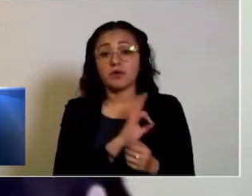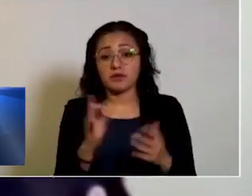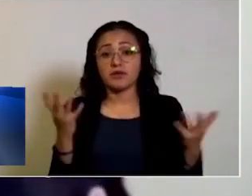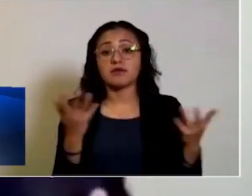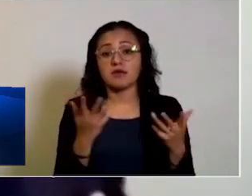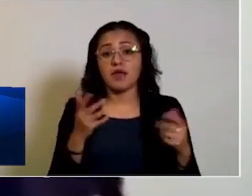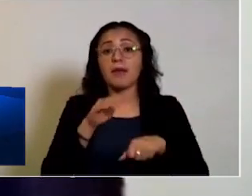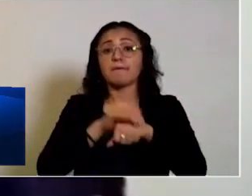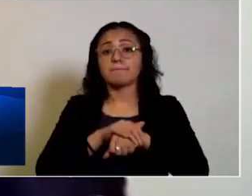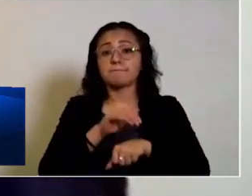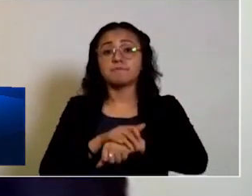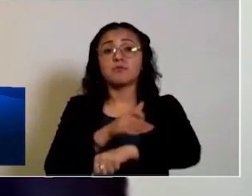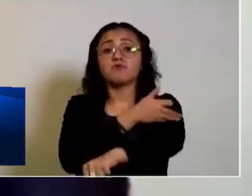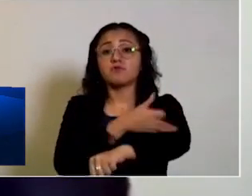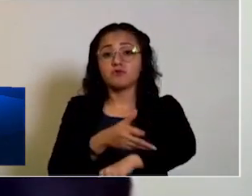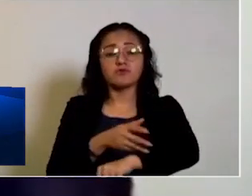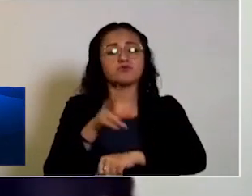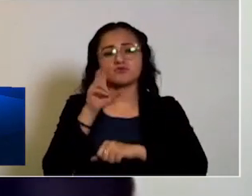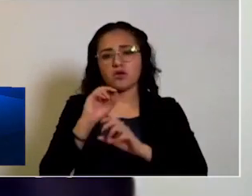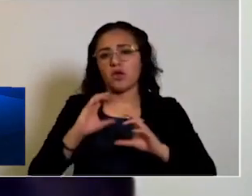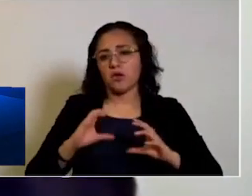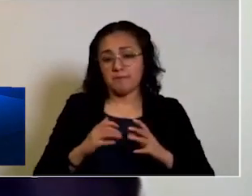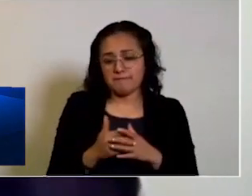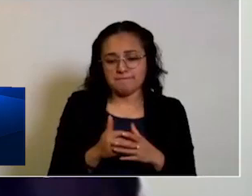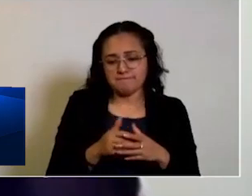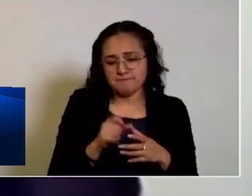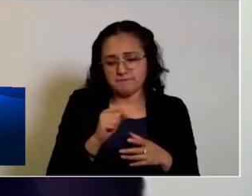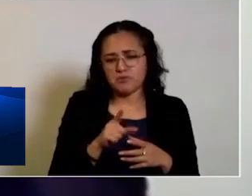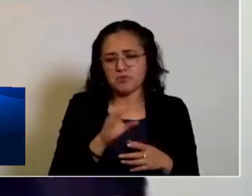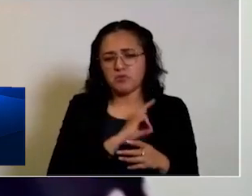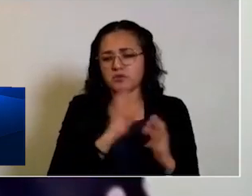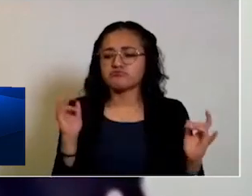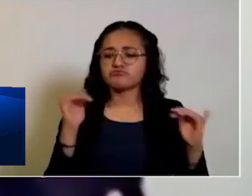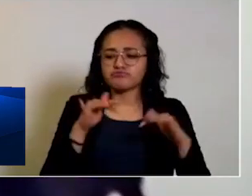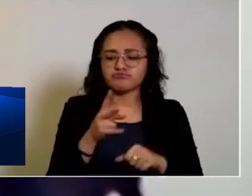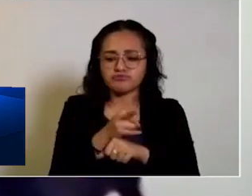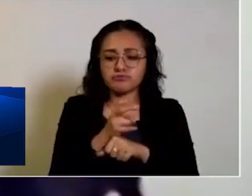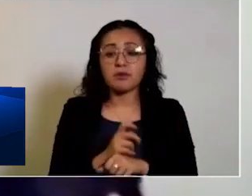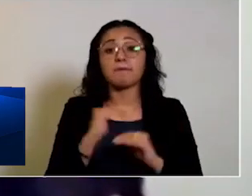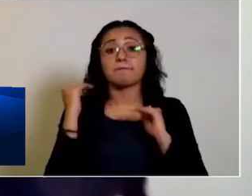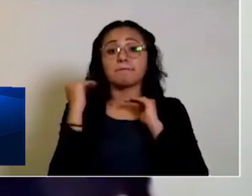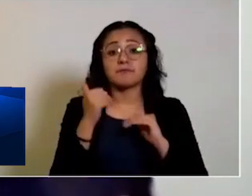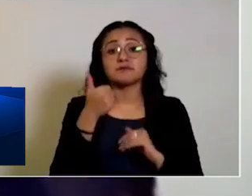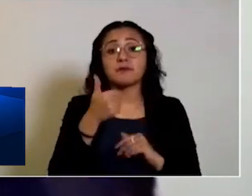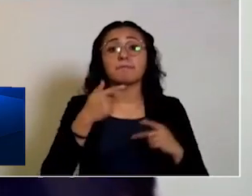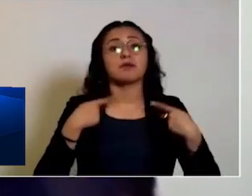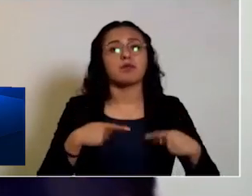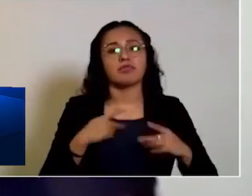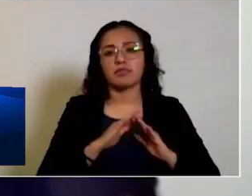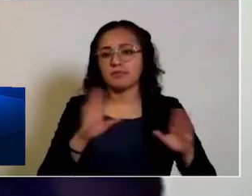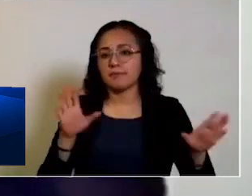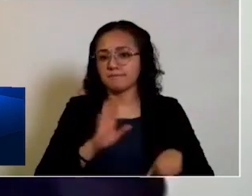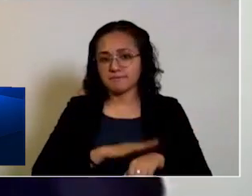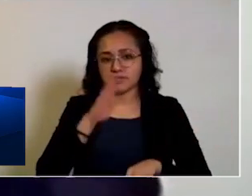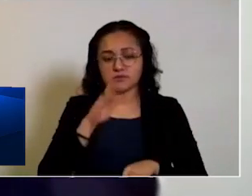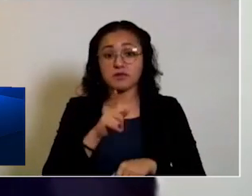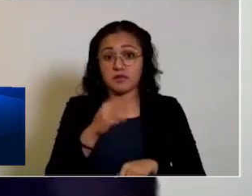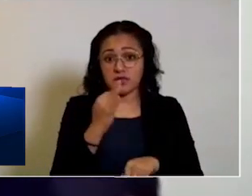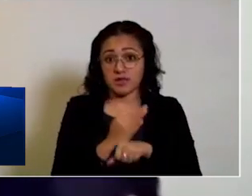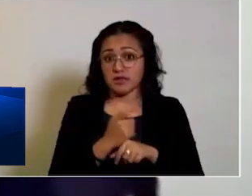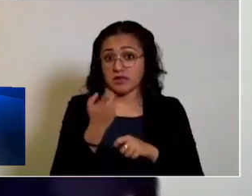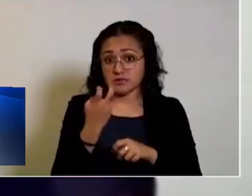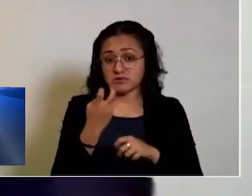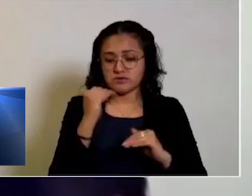llevarse con amigos y familiares que no formen parte del círculo inmediato en grupos máximos de seis personas. Este límite